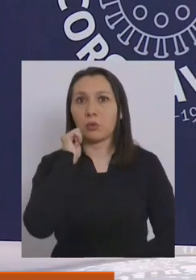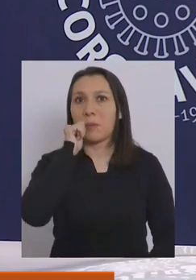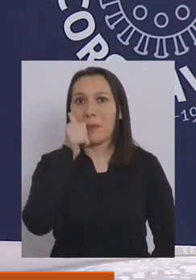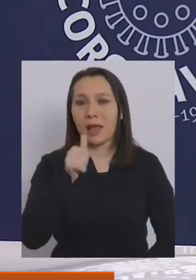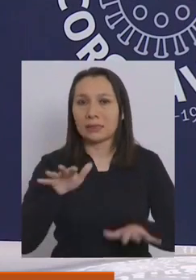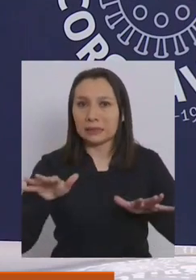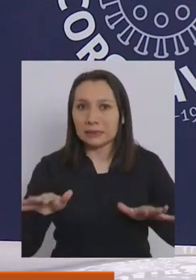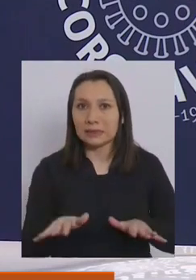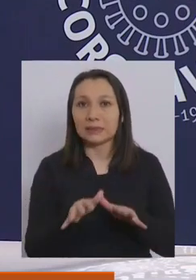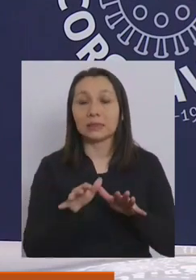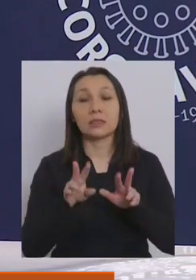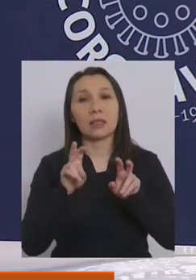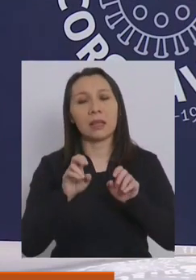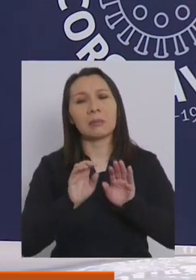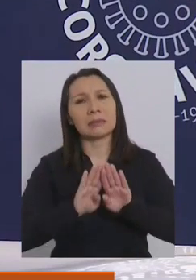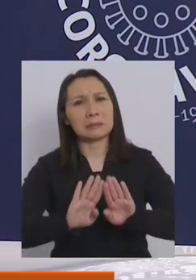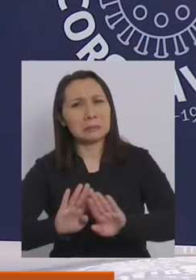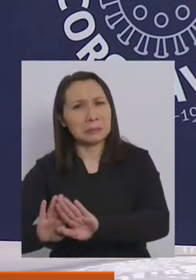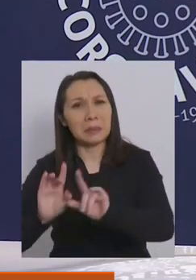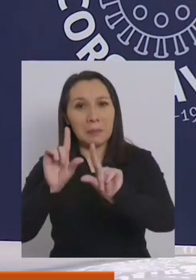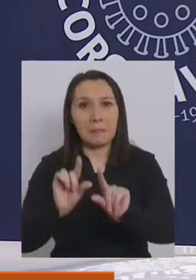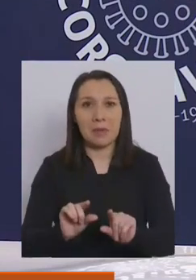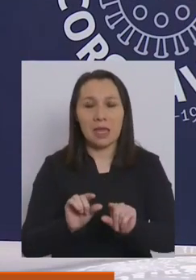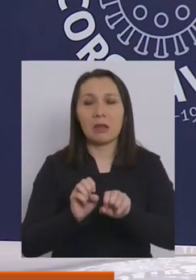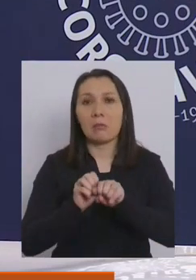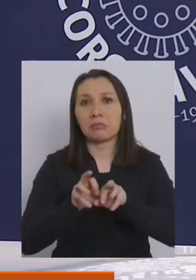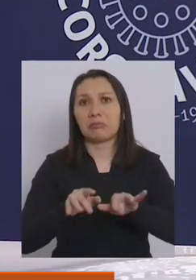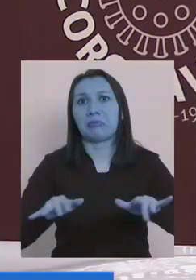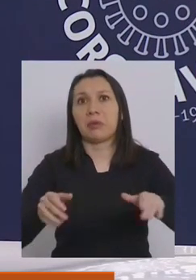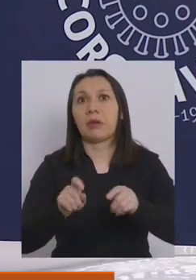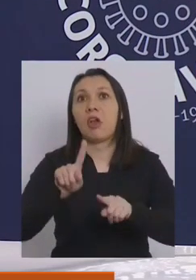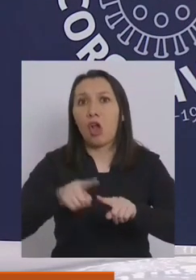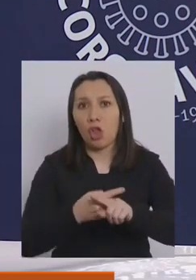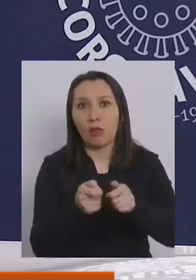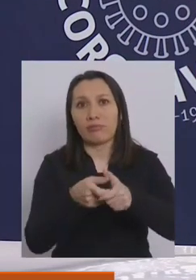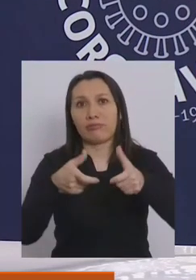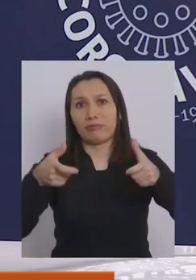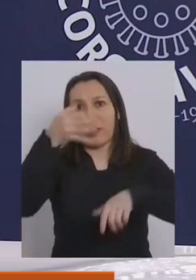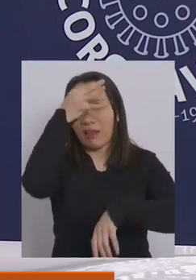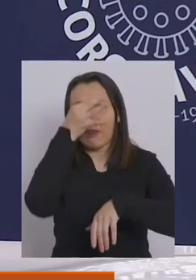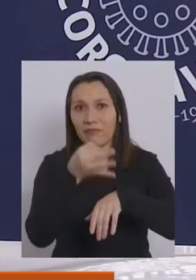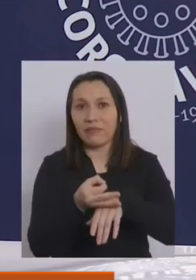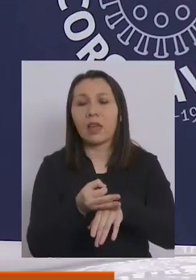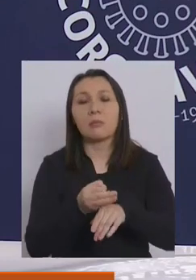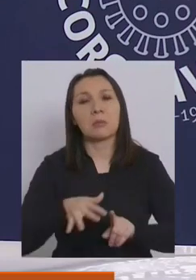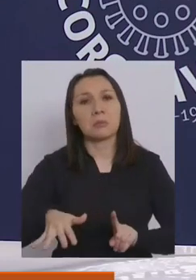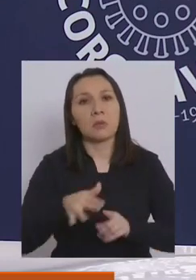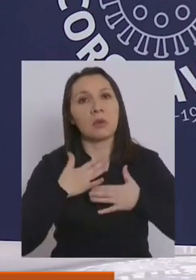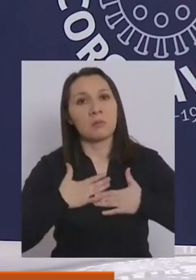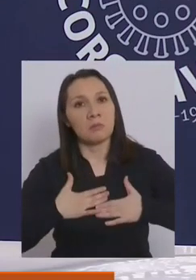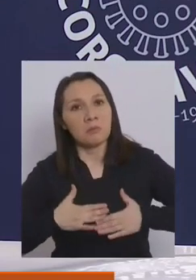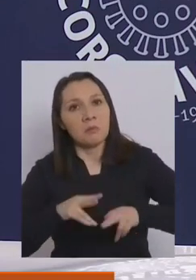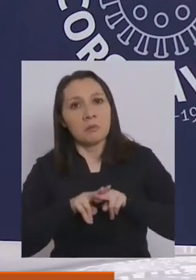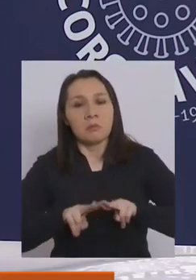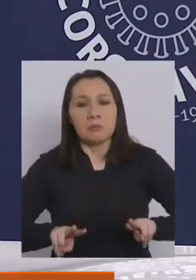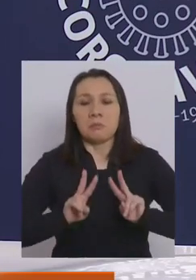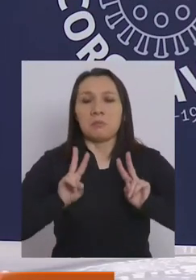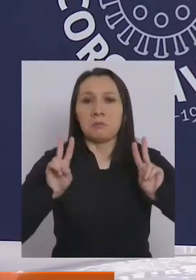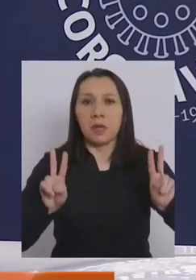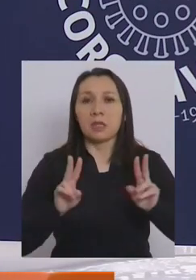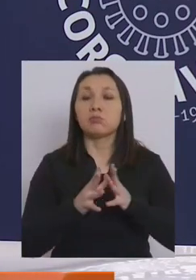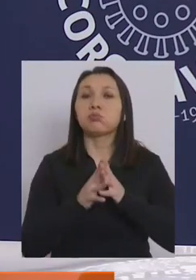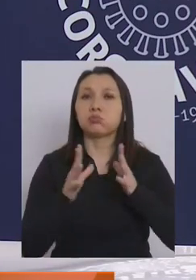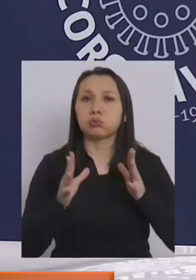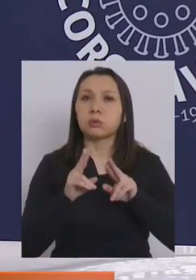el día de mañana, para evitar y disminuir brotes y vivir una situación tranquila, en paz y con